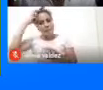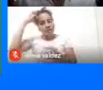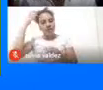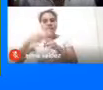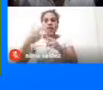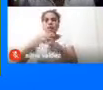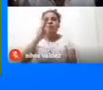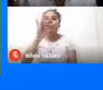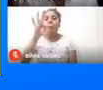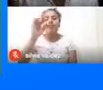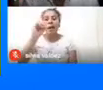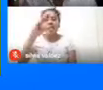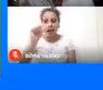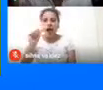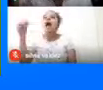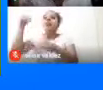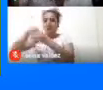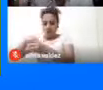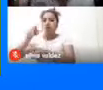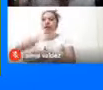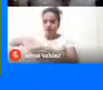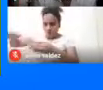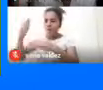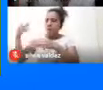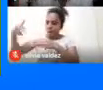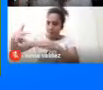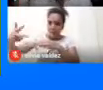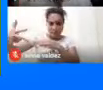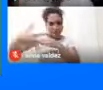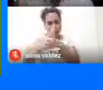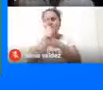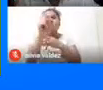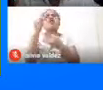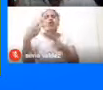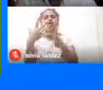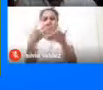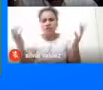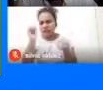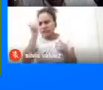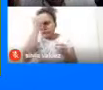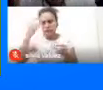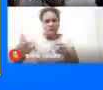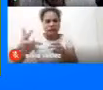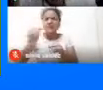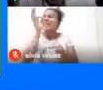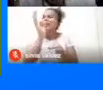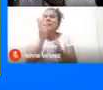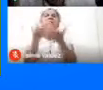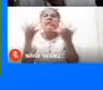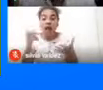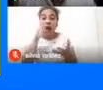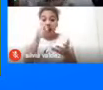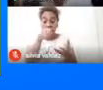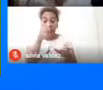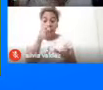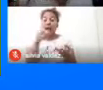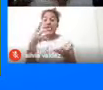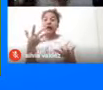De Huitaca Que también está Dentro del recorrido Y una cosa fundamental Para esta caminata Es que siempre El